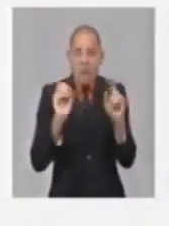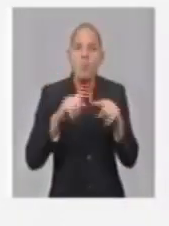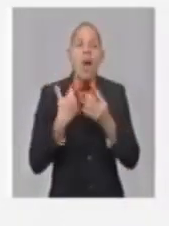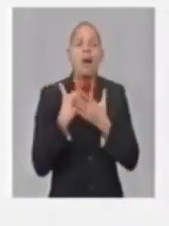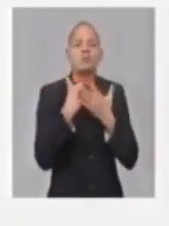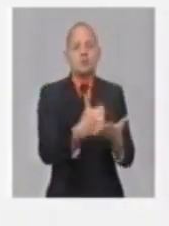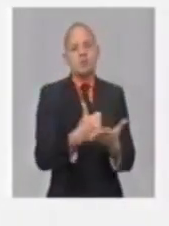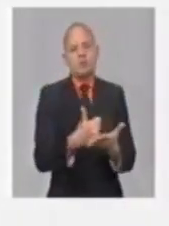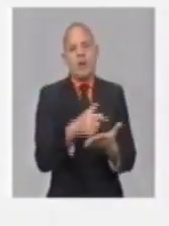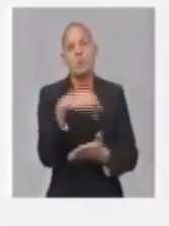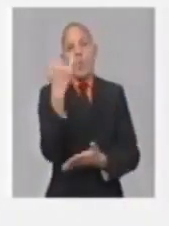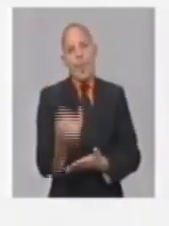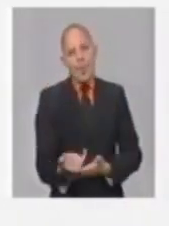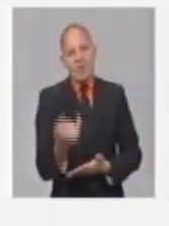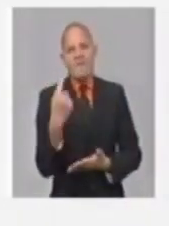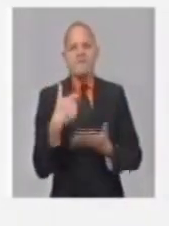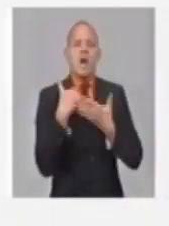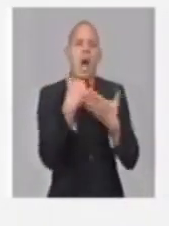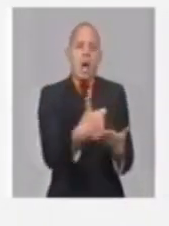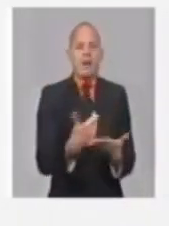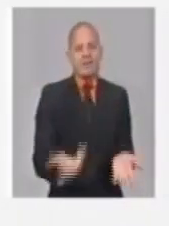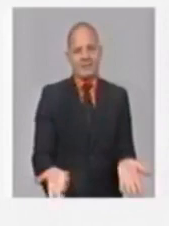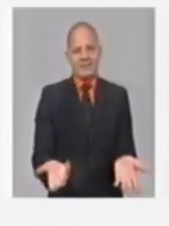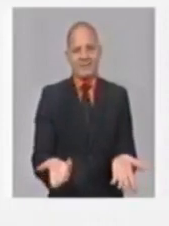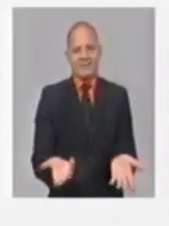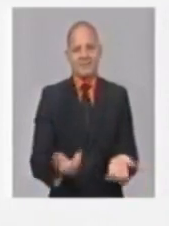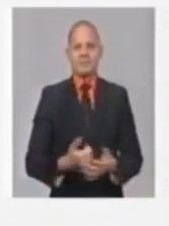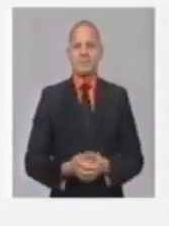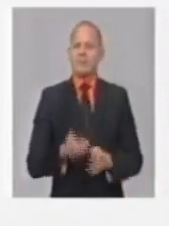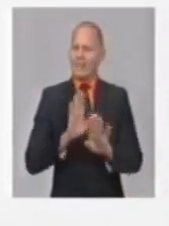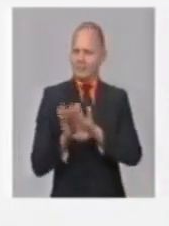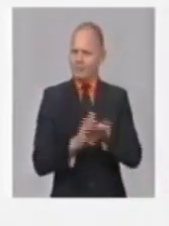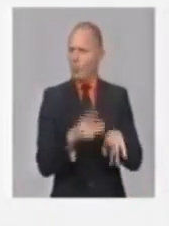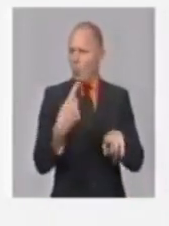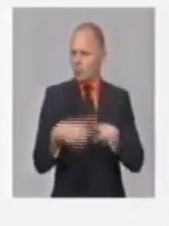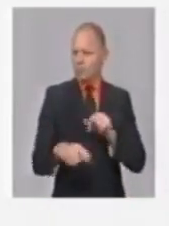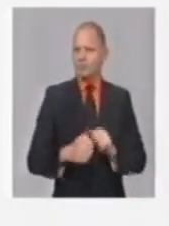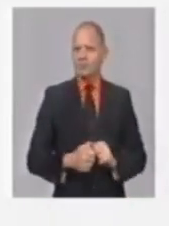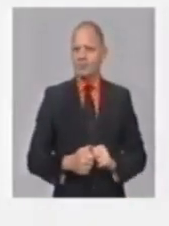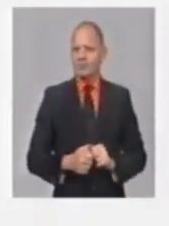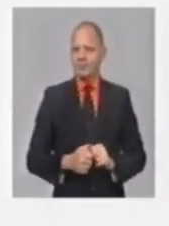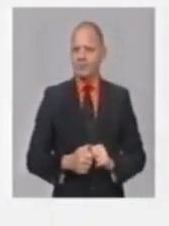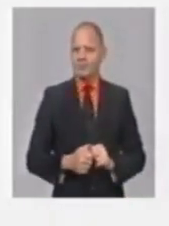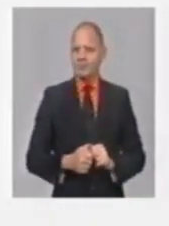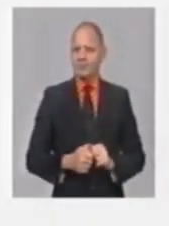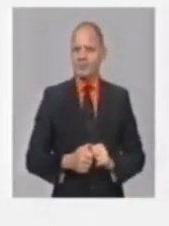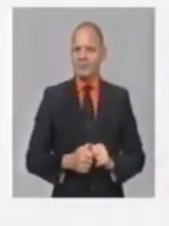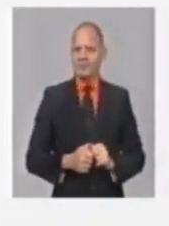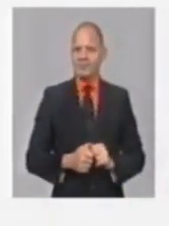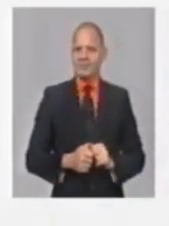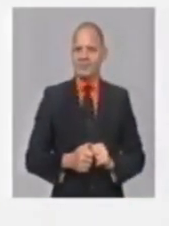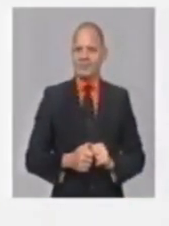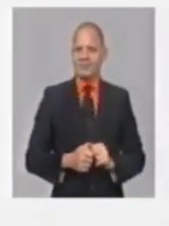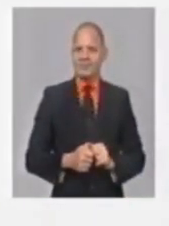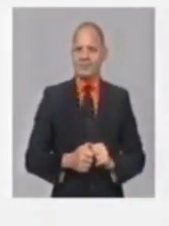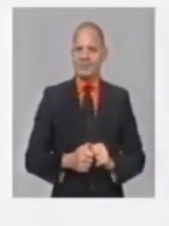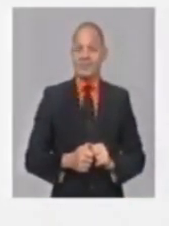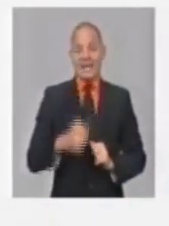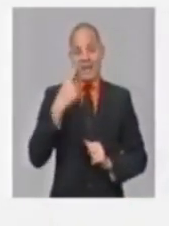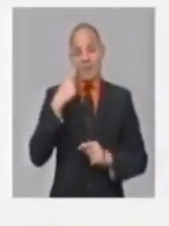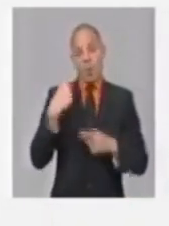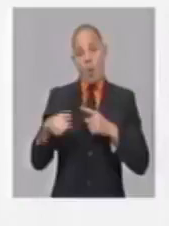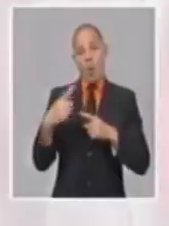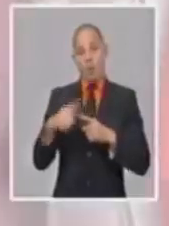déficit nutricional y ese bajo peso. Pero vamos a hablar de los productos, como nosotros decimos, de